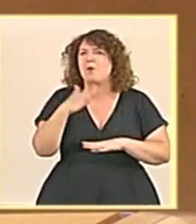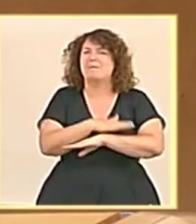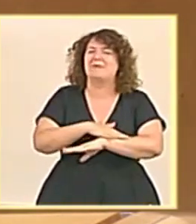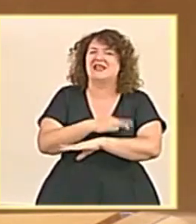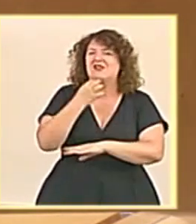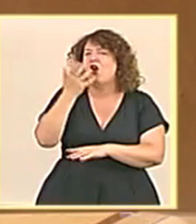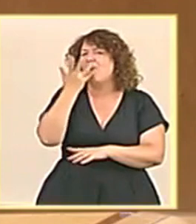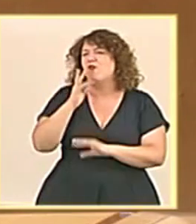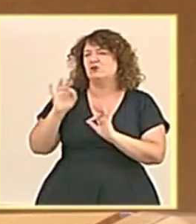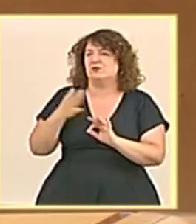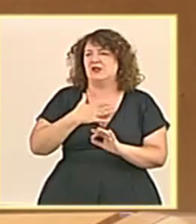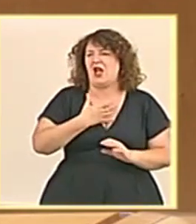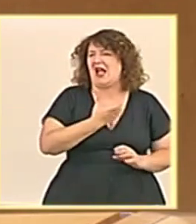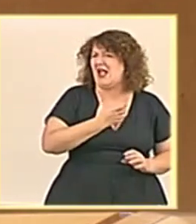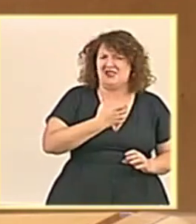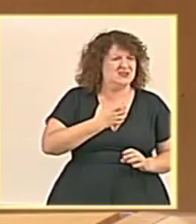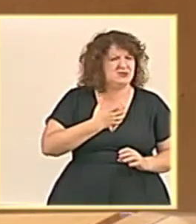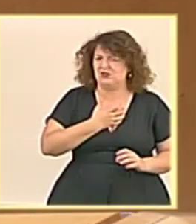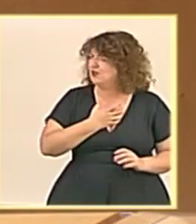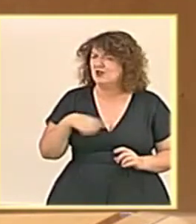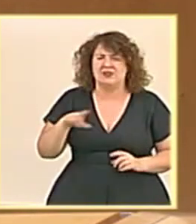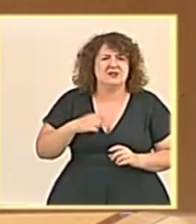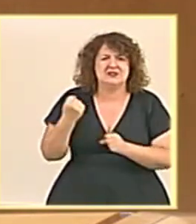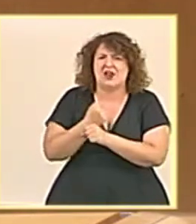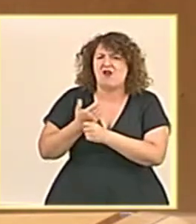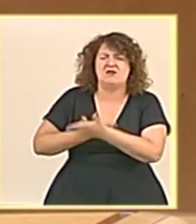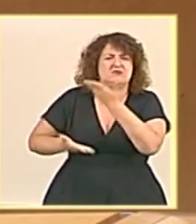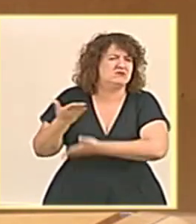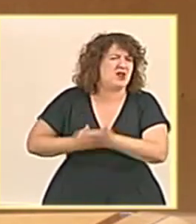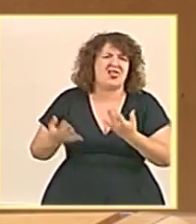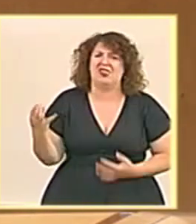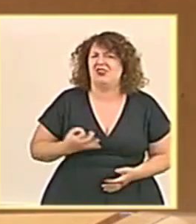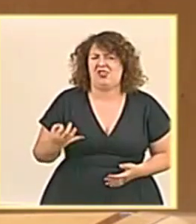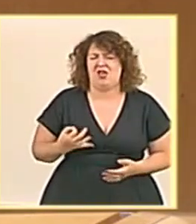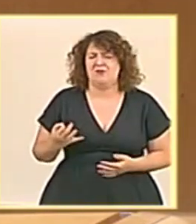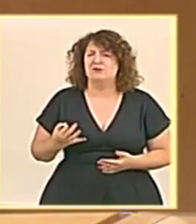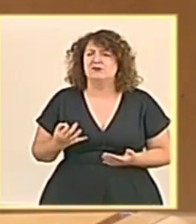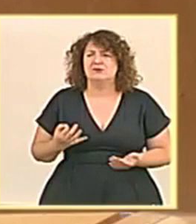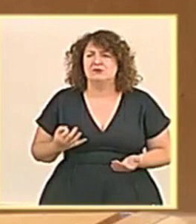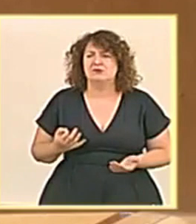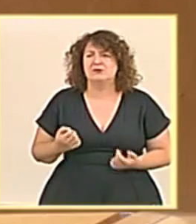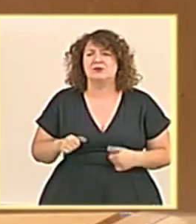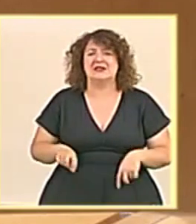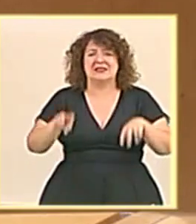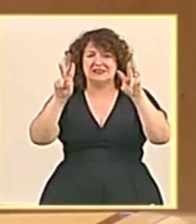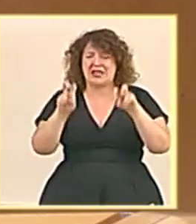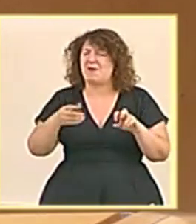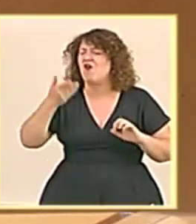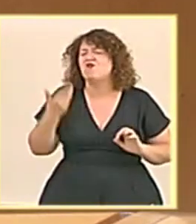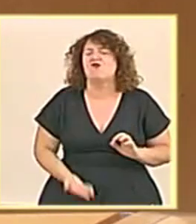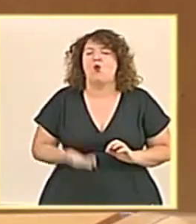ministra de un color político o mío como alcaldesa. Tenemos que ir de la mano. Ministra, porque es un asunto